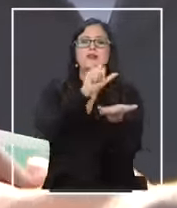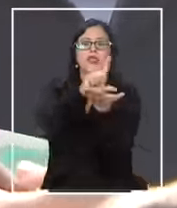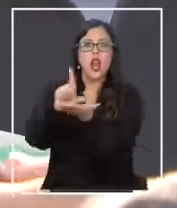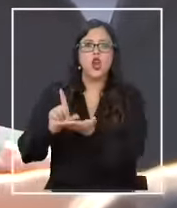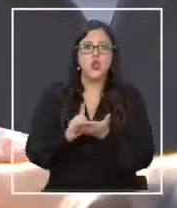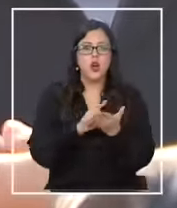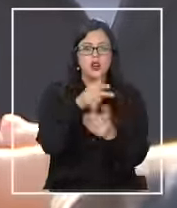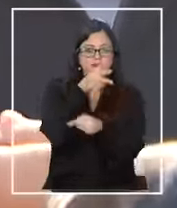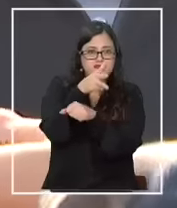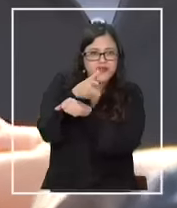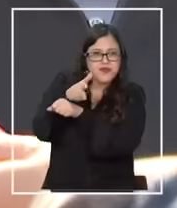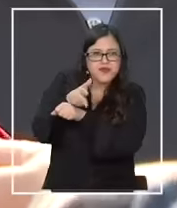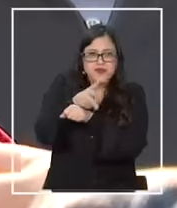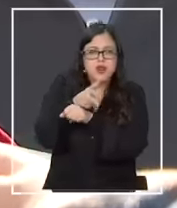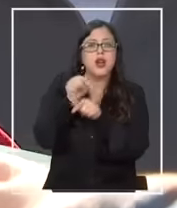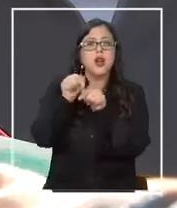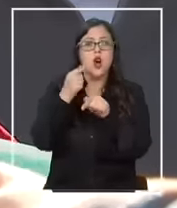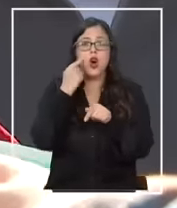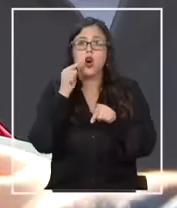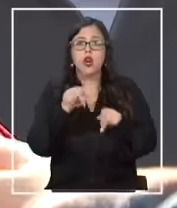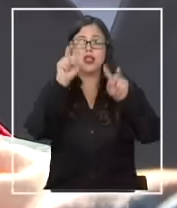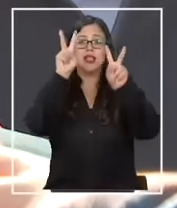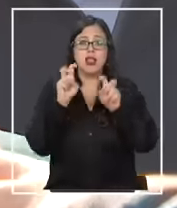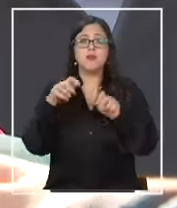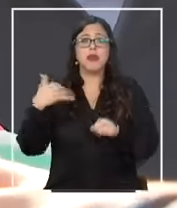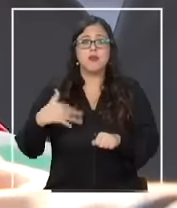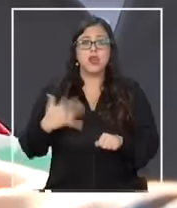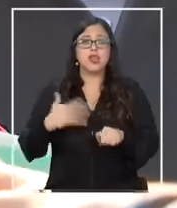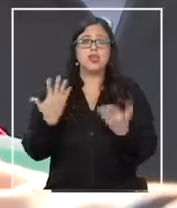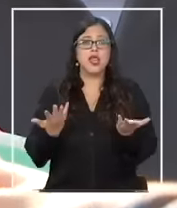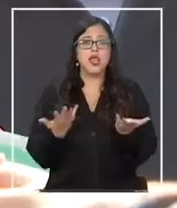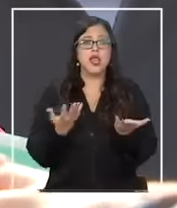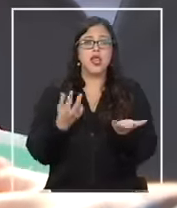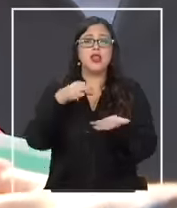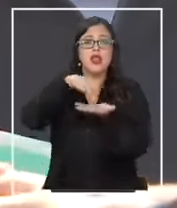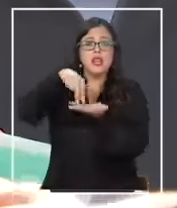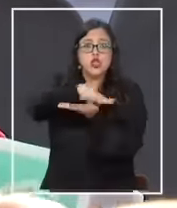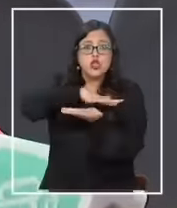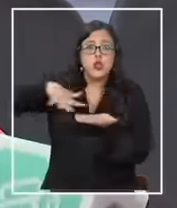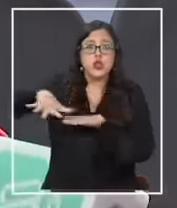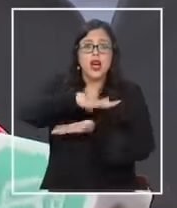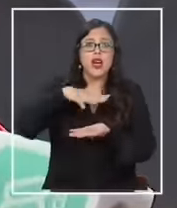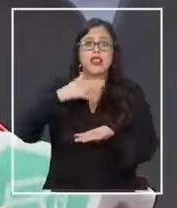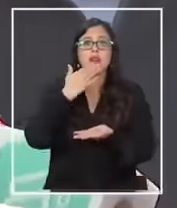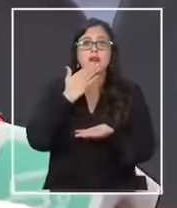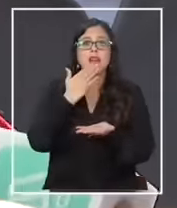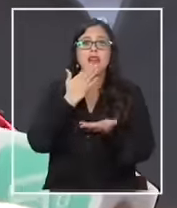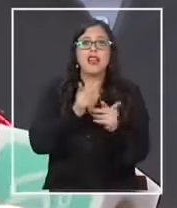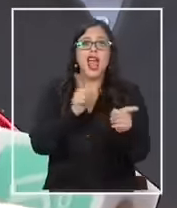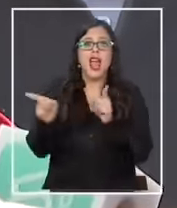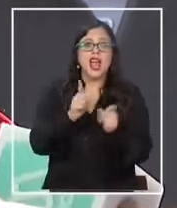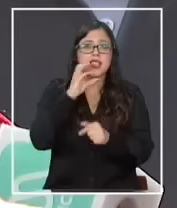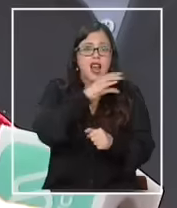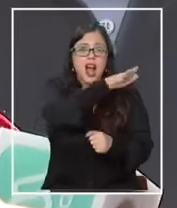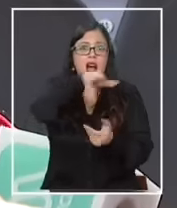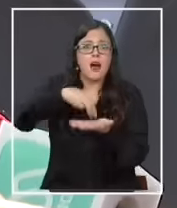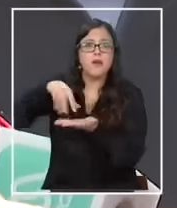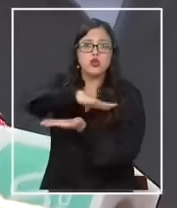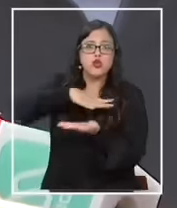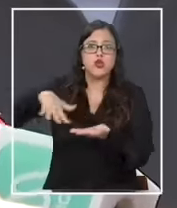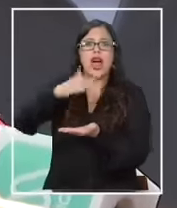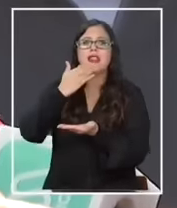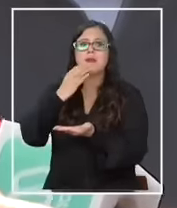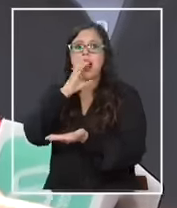dispositivos. Las consideraciones iniciales son que van a estar tanto en áreas urbanas como en zonas interurbanas y rurales a lo largo de todo el país